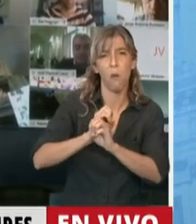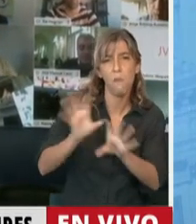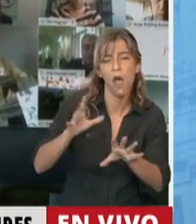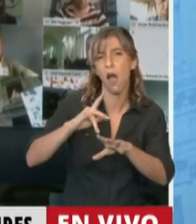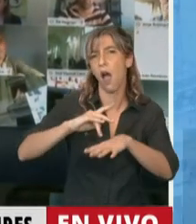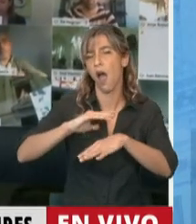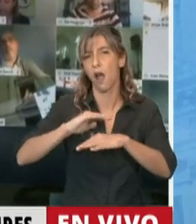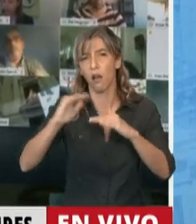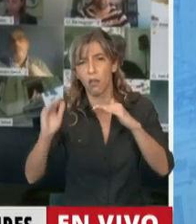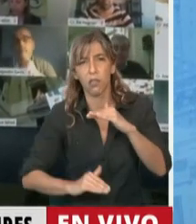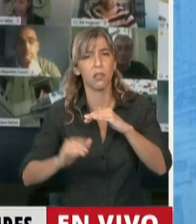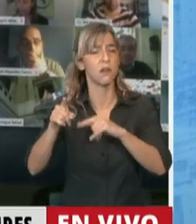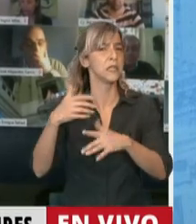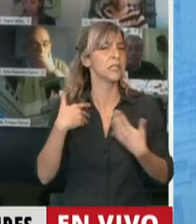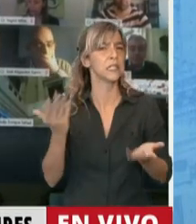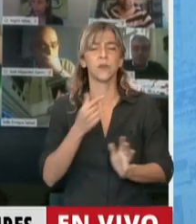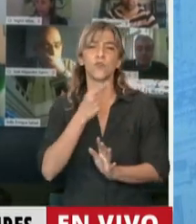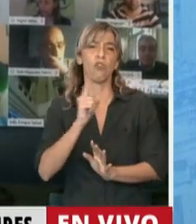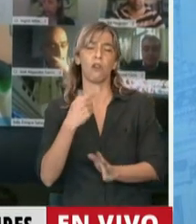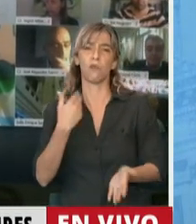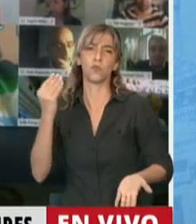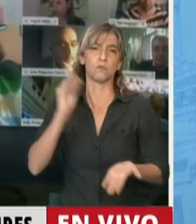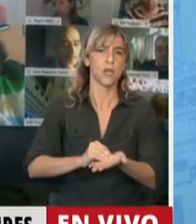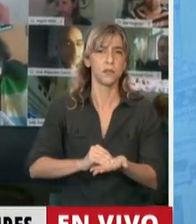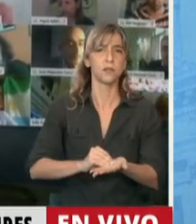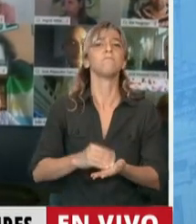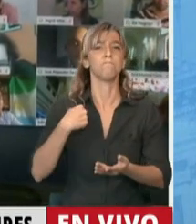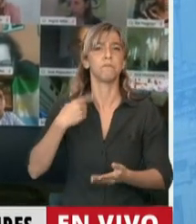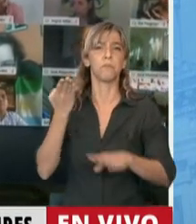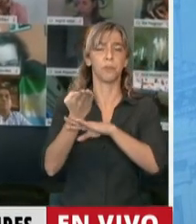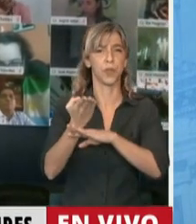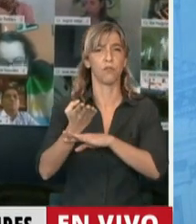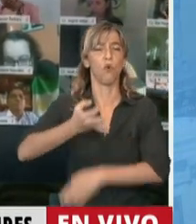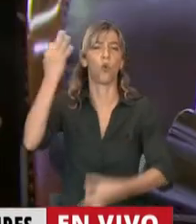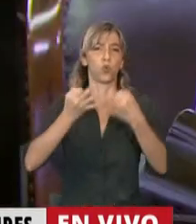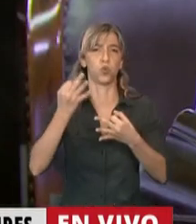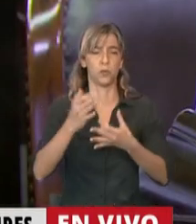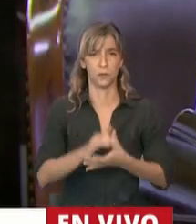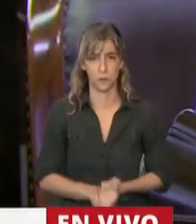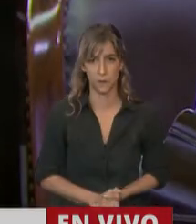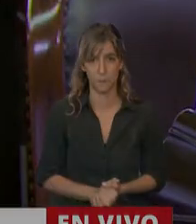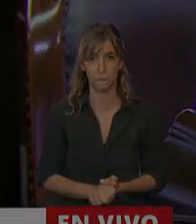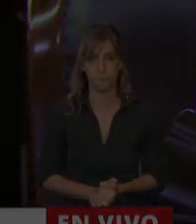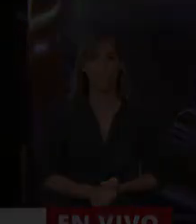la crisis, no se repitan en la actualidad. Justicia por Maxi y Darío. Muchas gracias. Gracias diputada Romina del Pla.